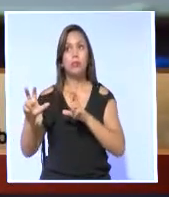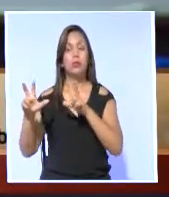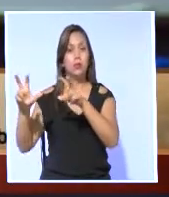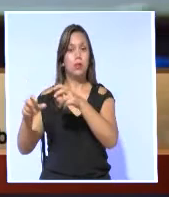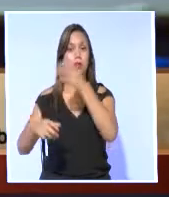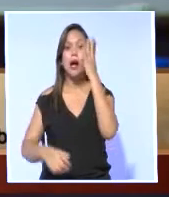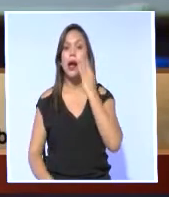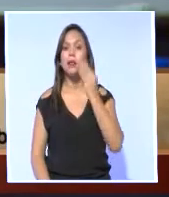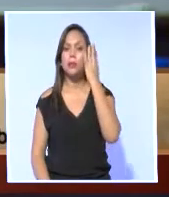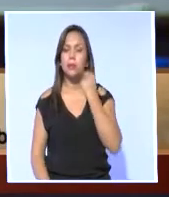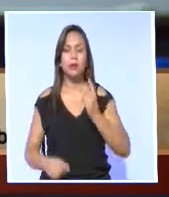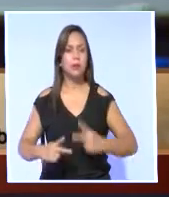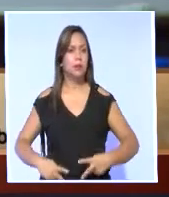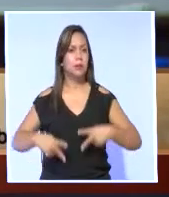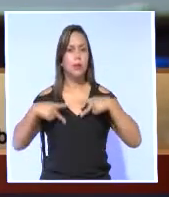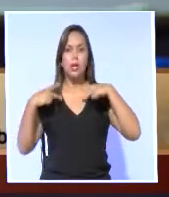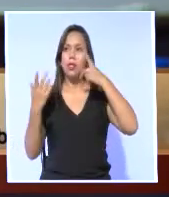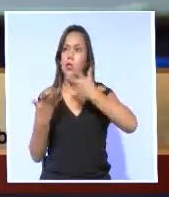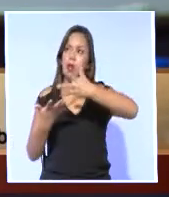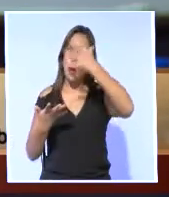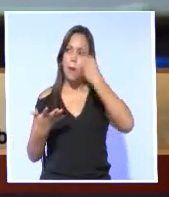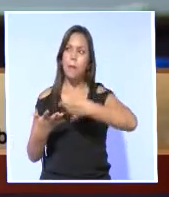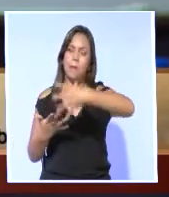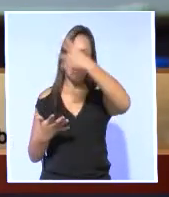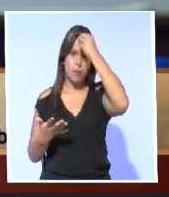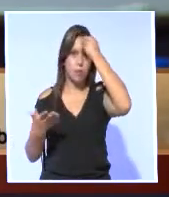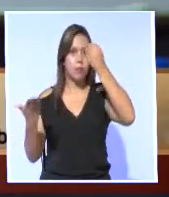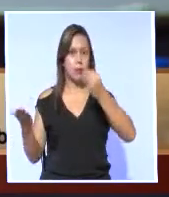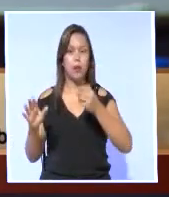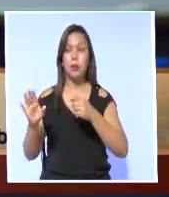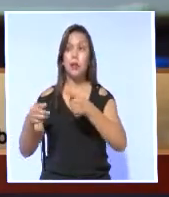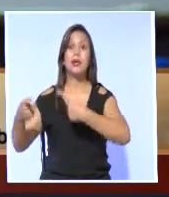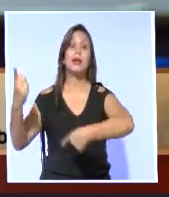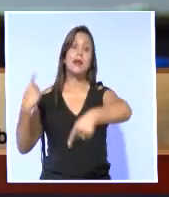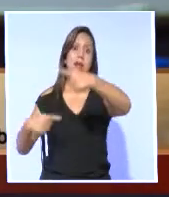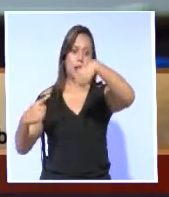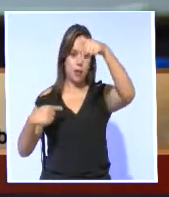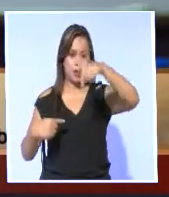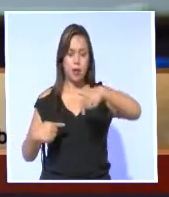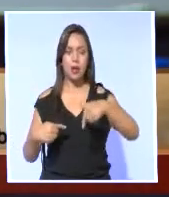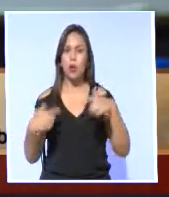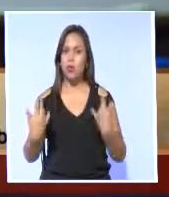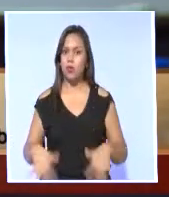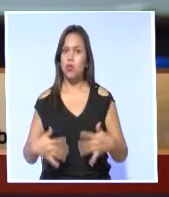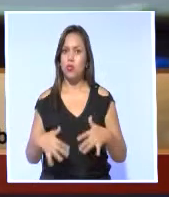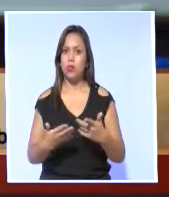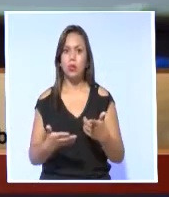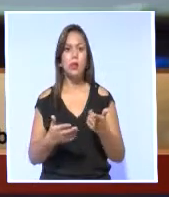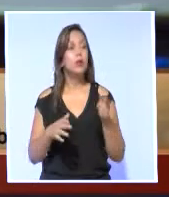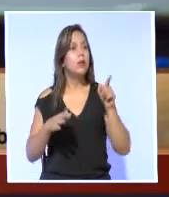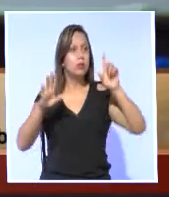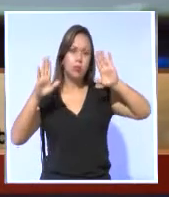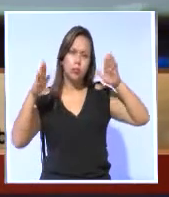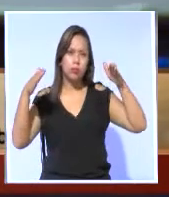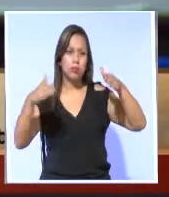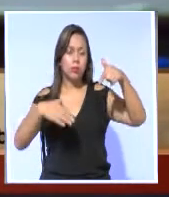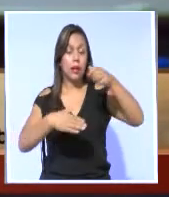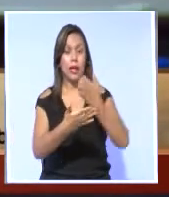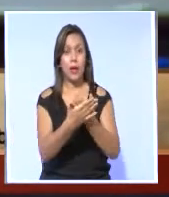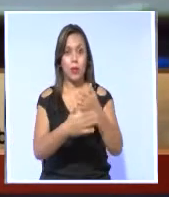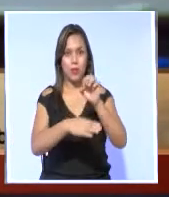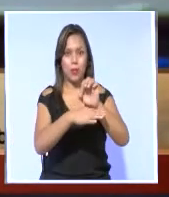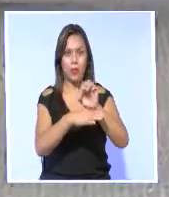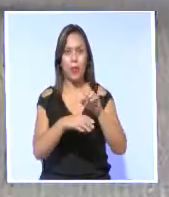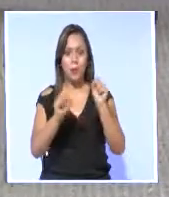experiencias de vida y conocimientos que a su regreso serán puestos en práctica en los sectores estratégicos de la